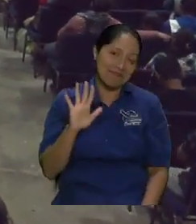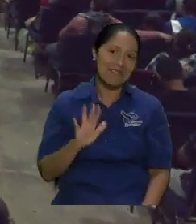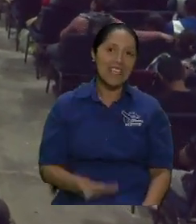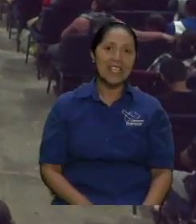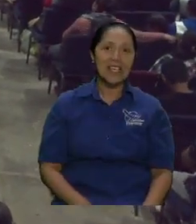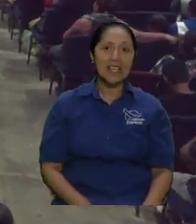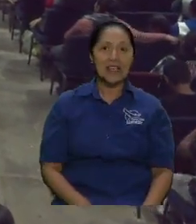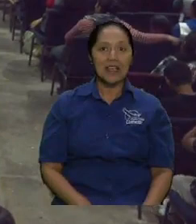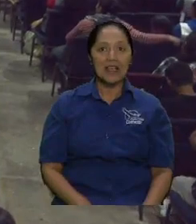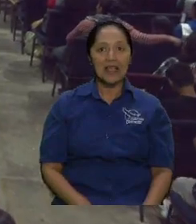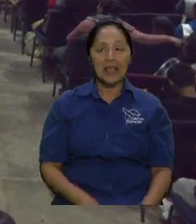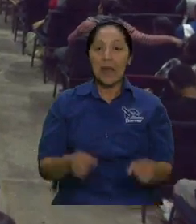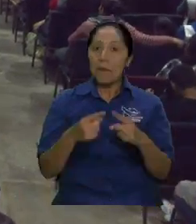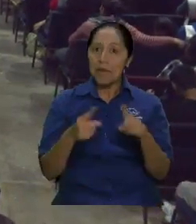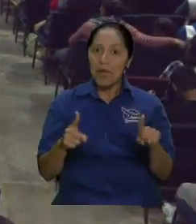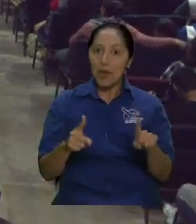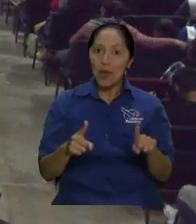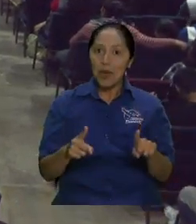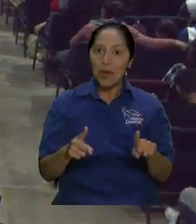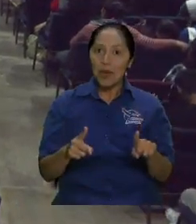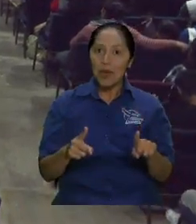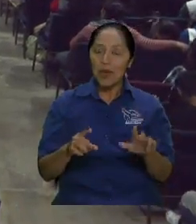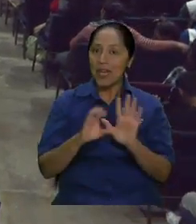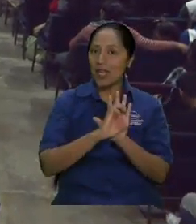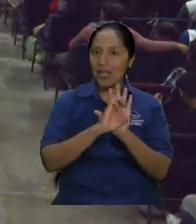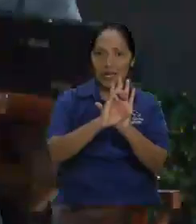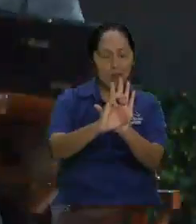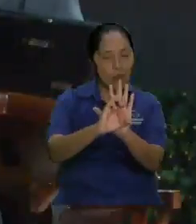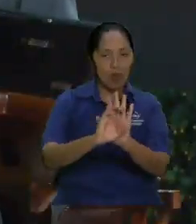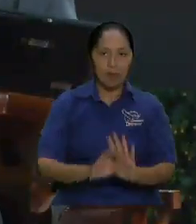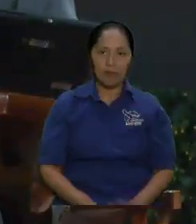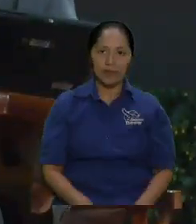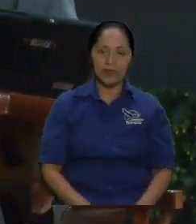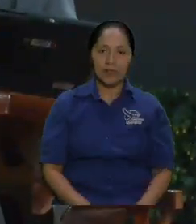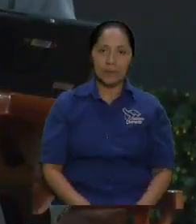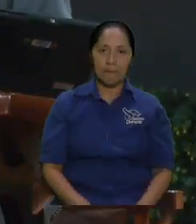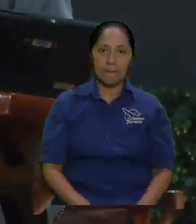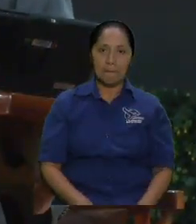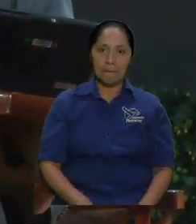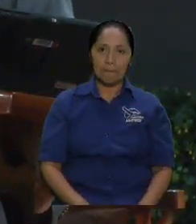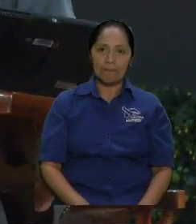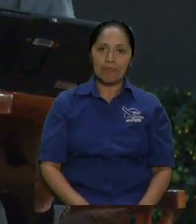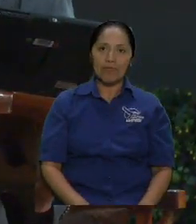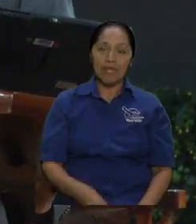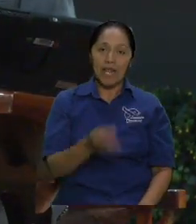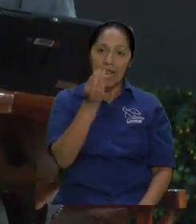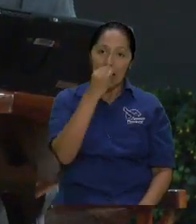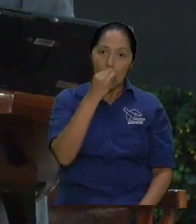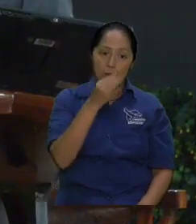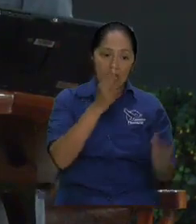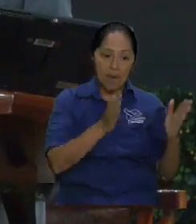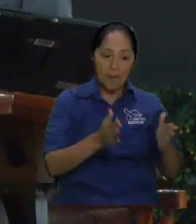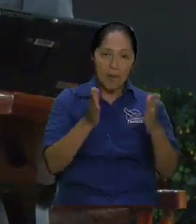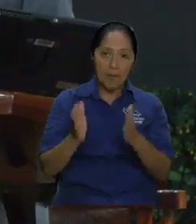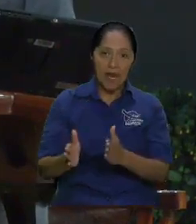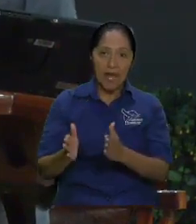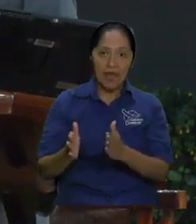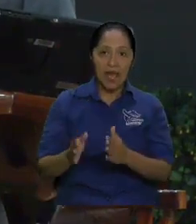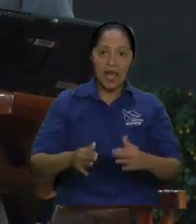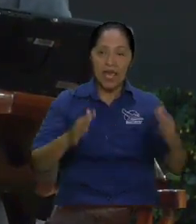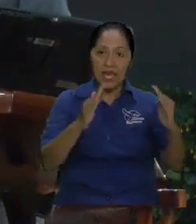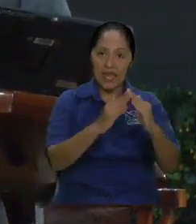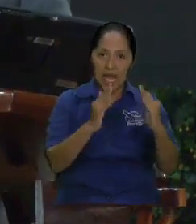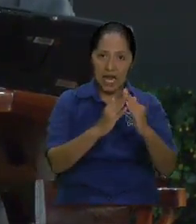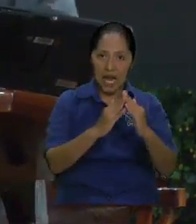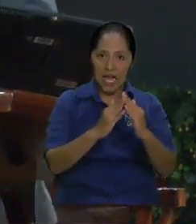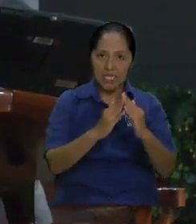Pero si la comida hecha en casa es deliciosa. ¿Cuántos pueden decir amén a eso, hermano? ¡Aleluya! Denle un